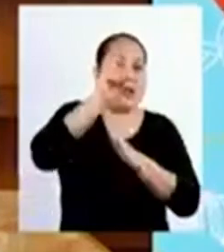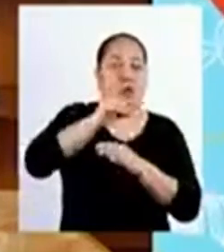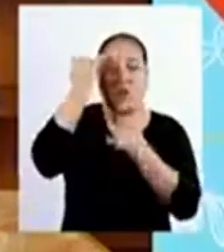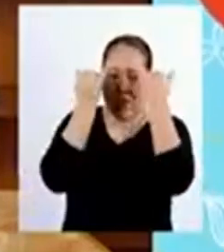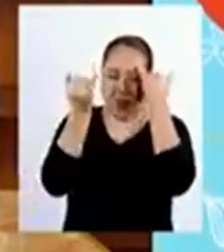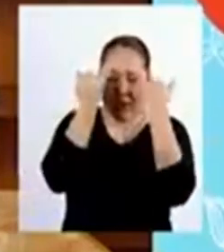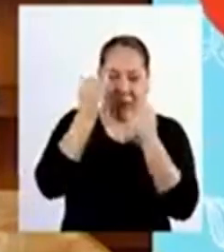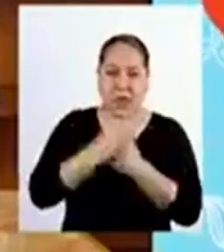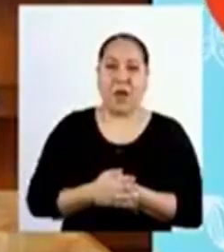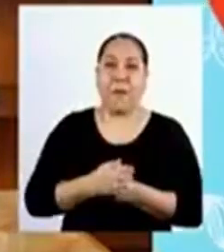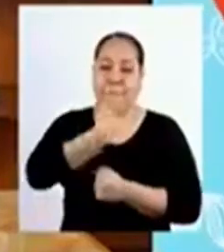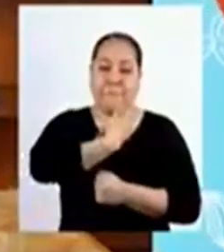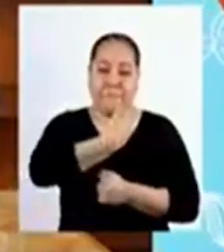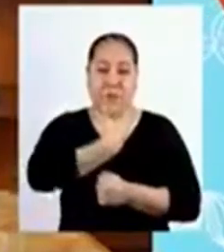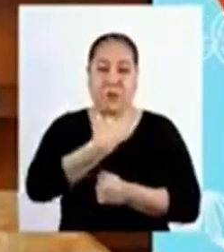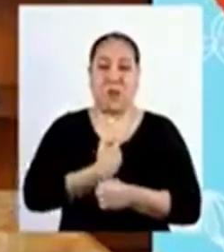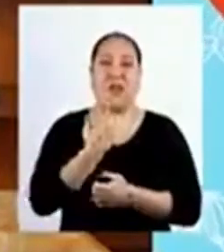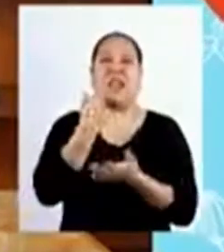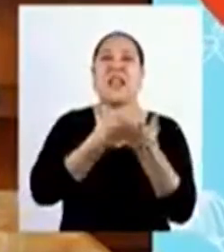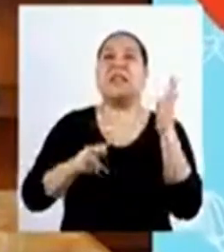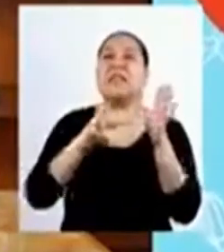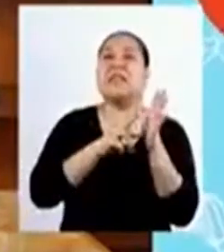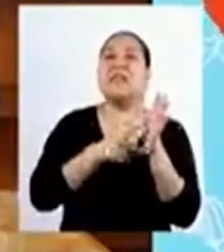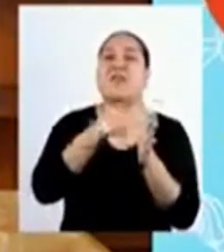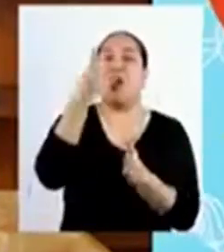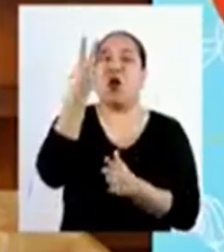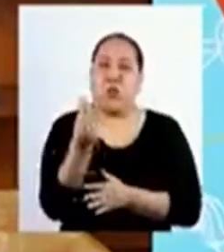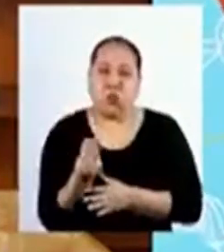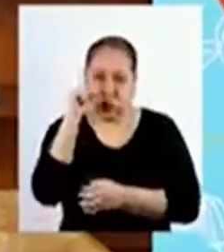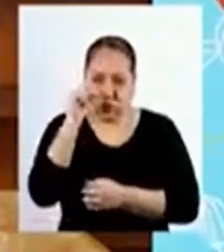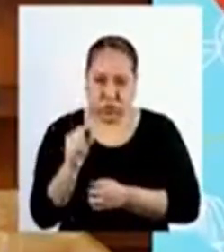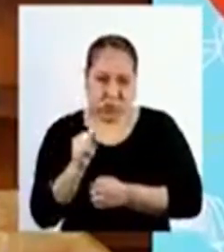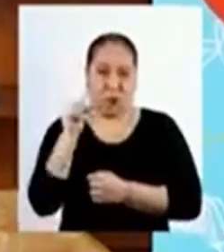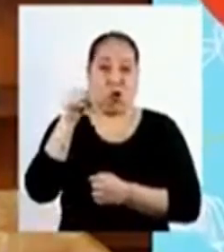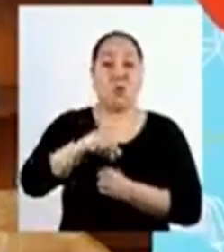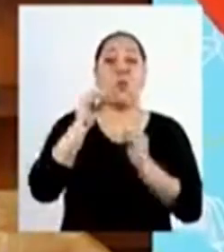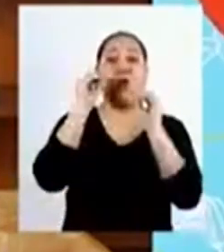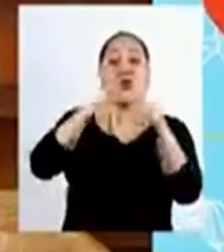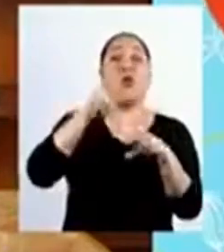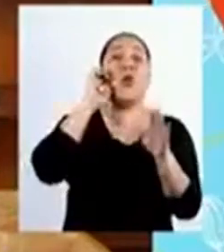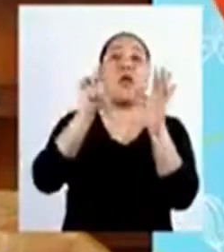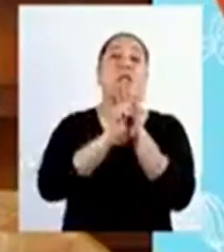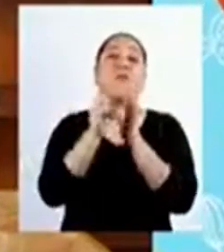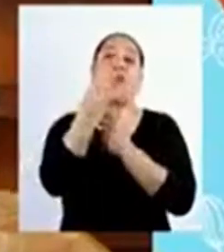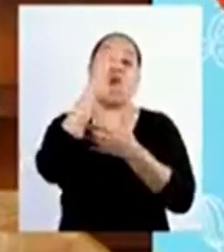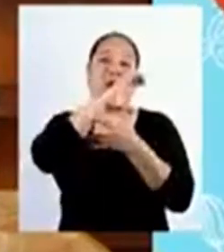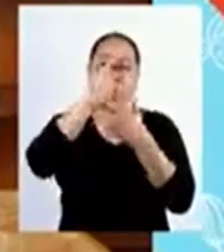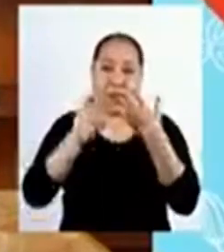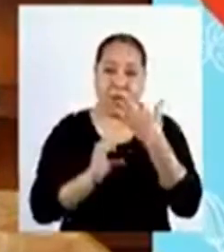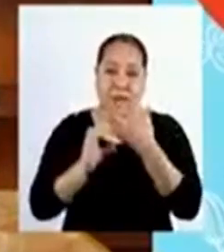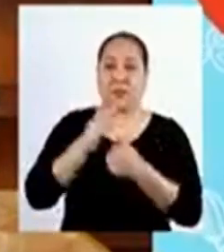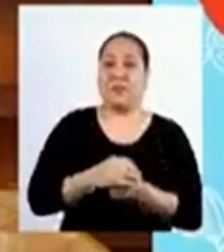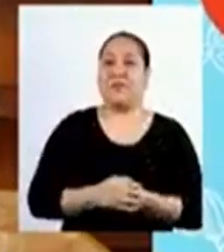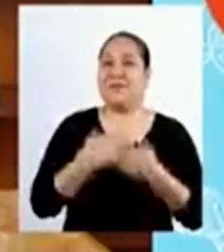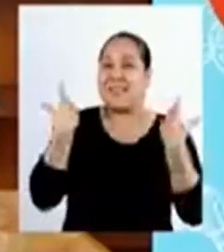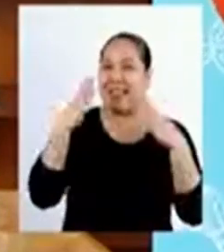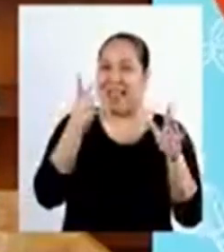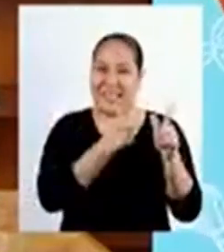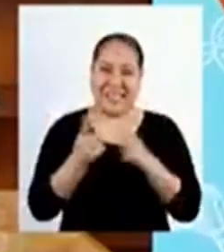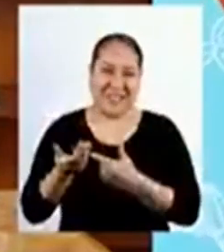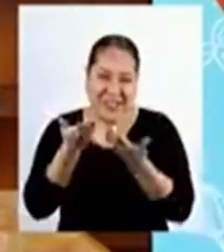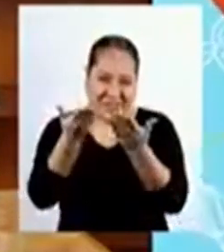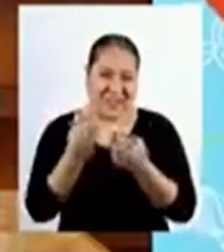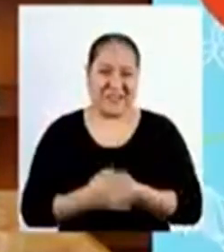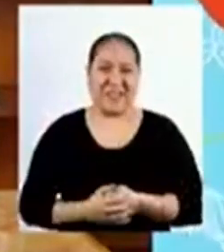Una idea personal De lo que implica La escasez Con un ejemplo Y algunas características Ahora sí